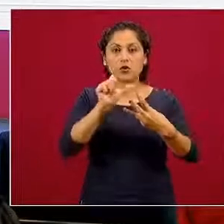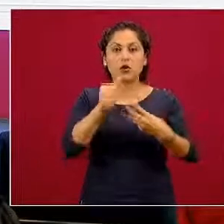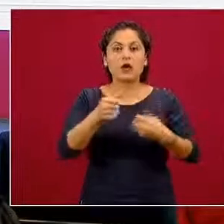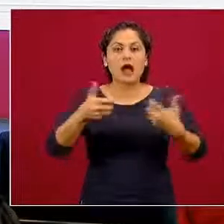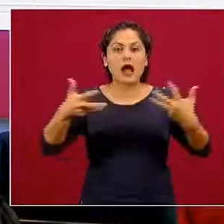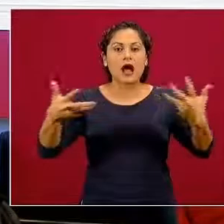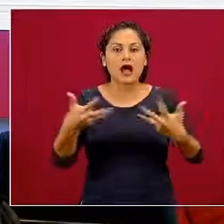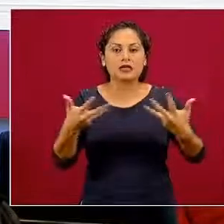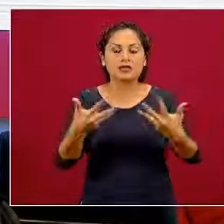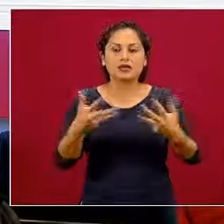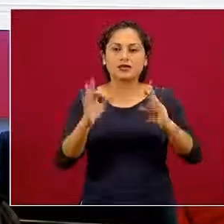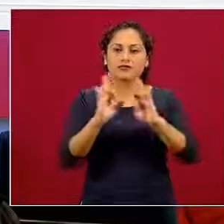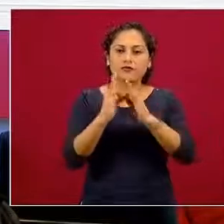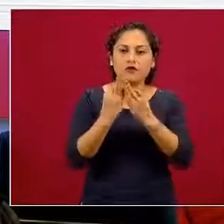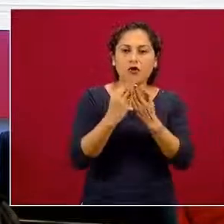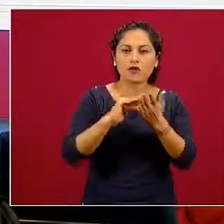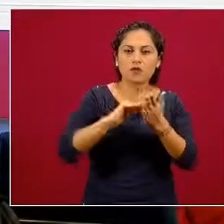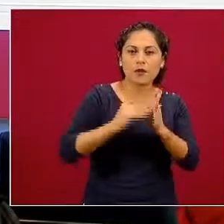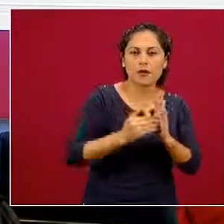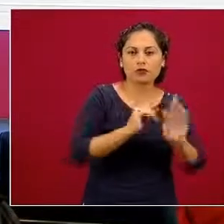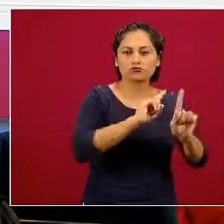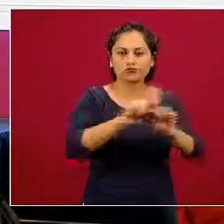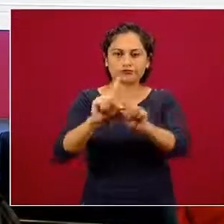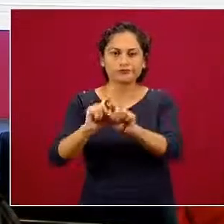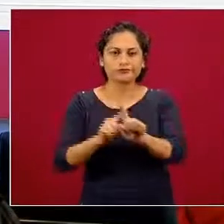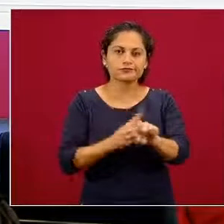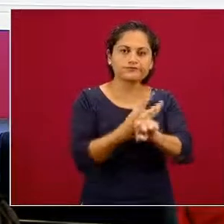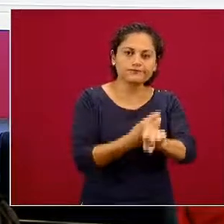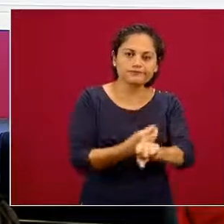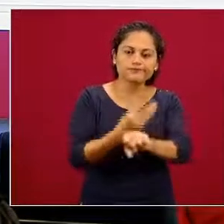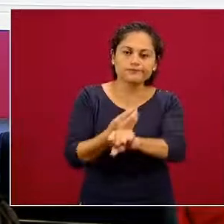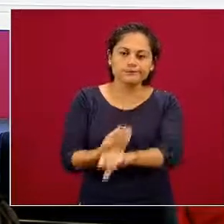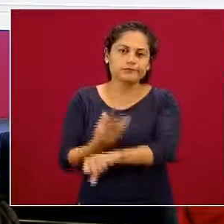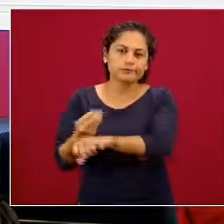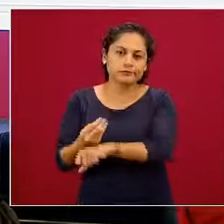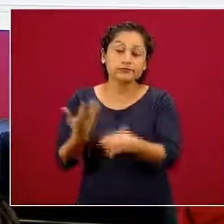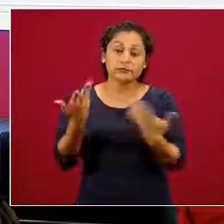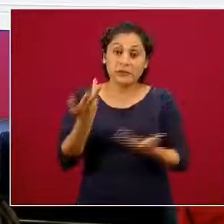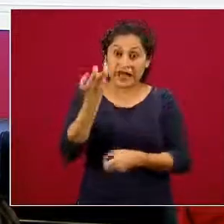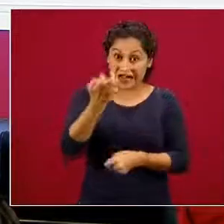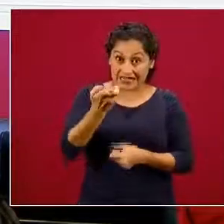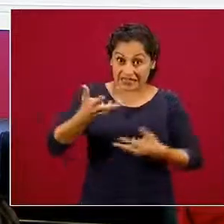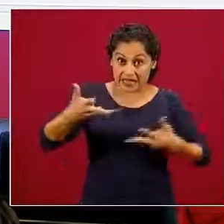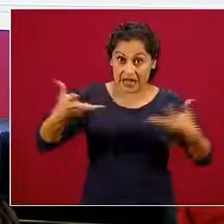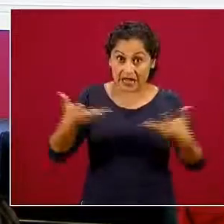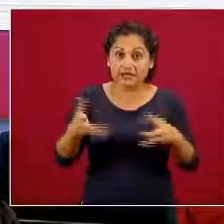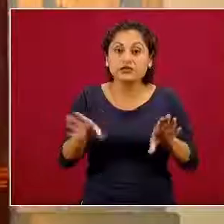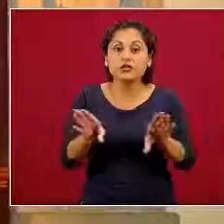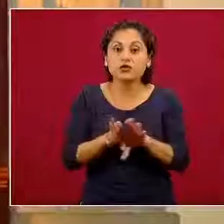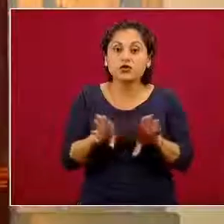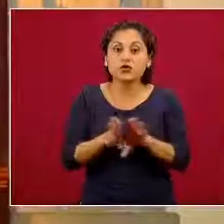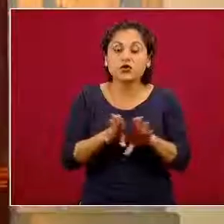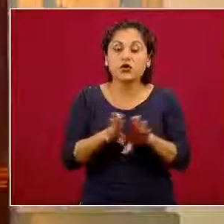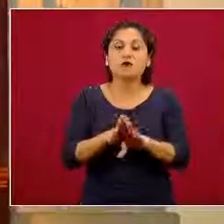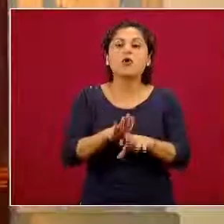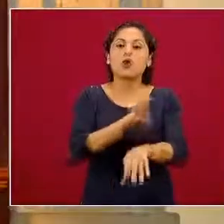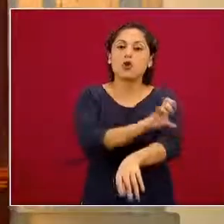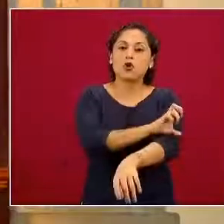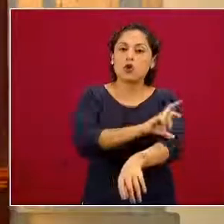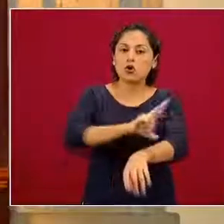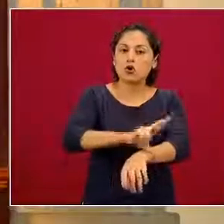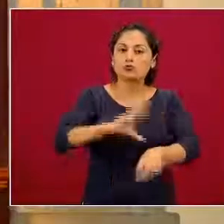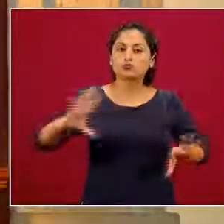implementación de estas estrategias es importante que se haga de una manera coordinada y vinculada.